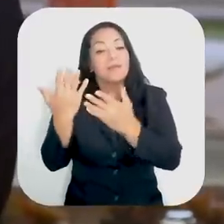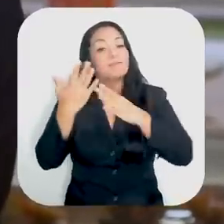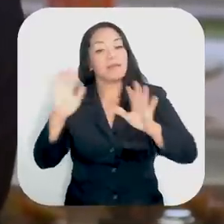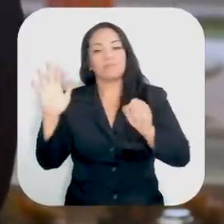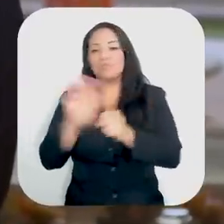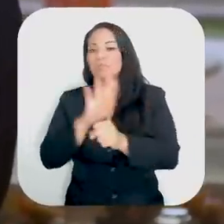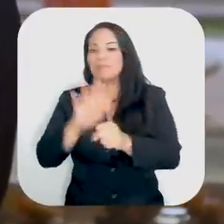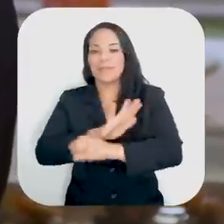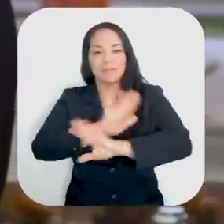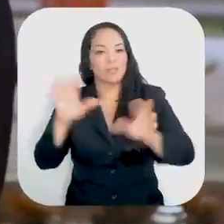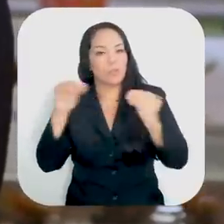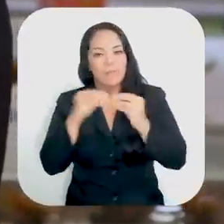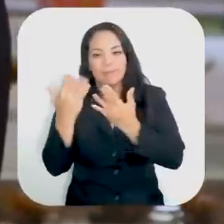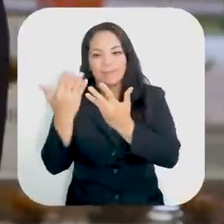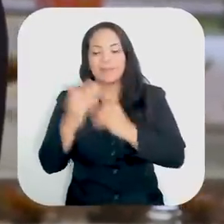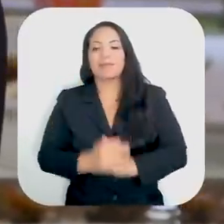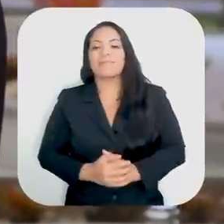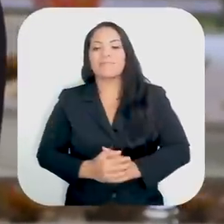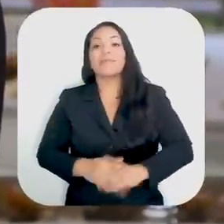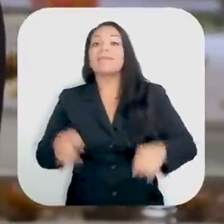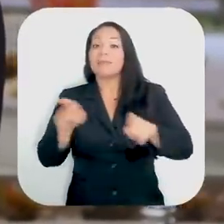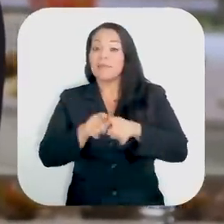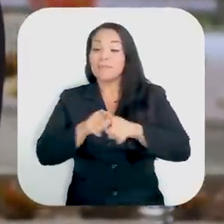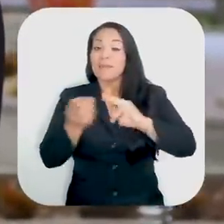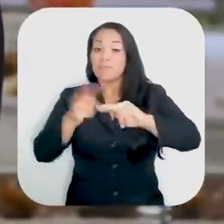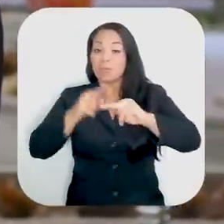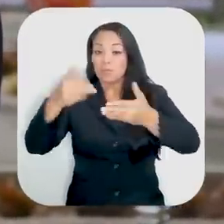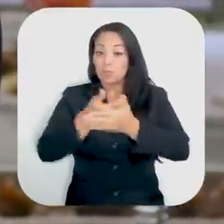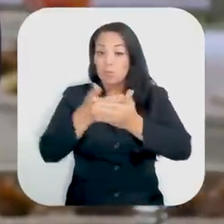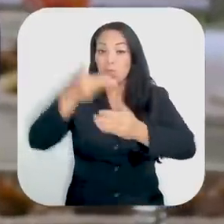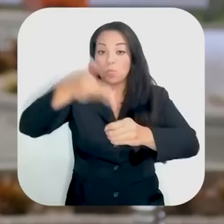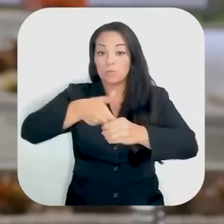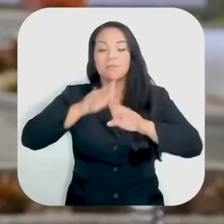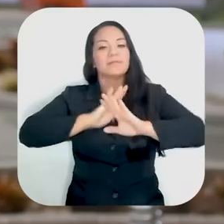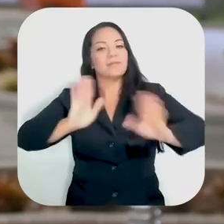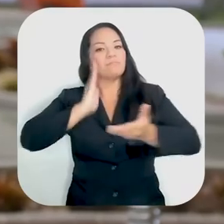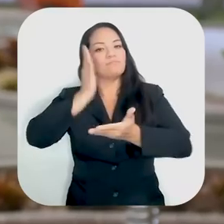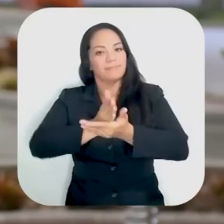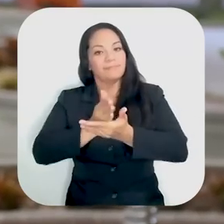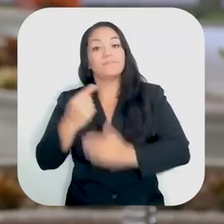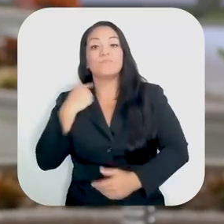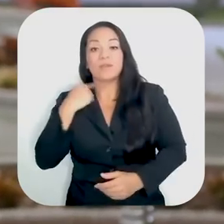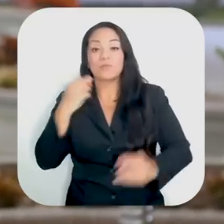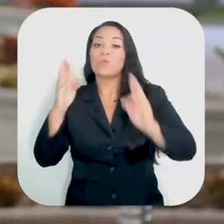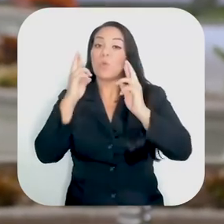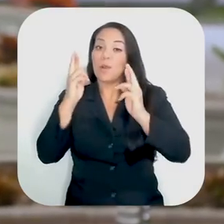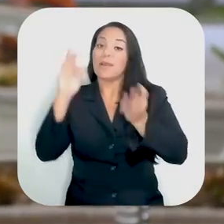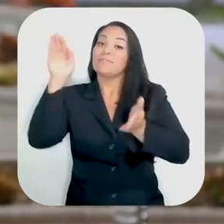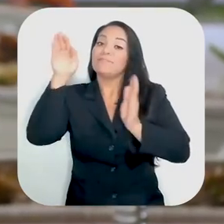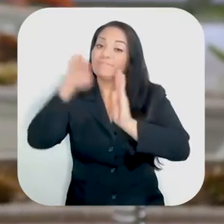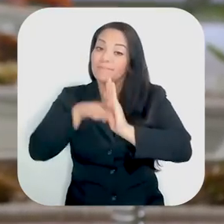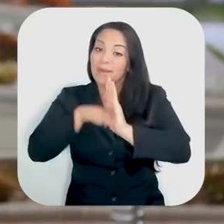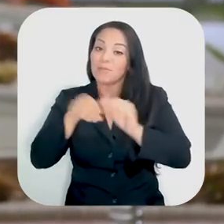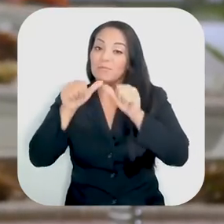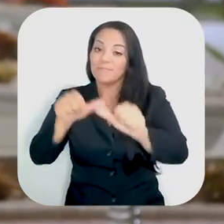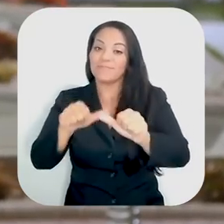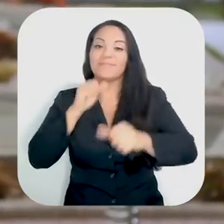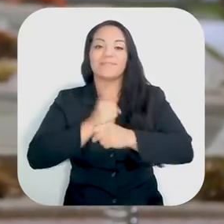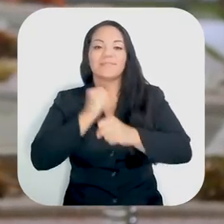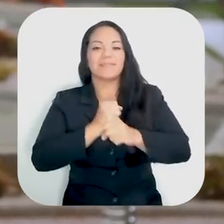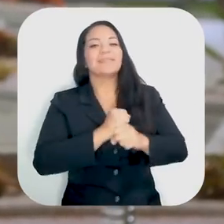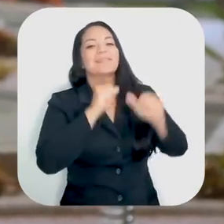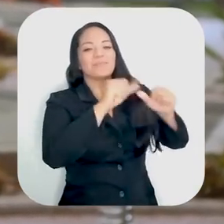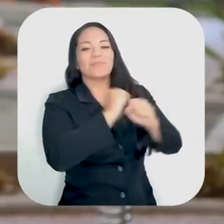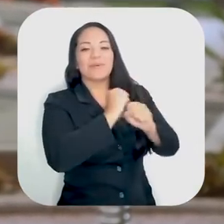suficiente. Y también que logramos detener los nuevos impuestos a los combustibles que están tan caros. Esperemos que ya ahorita se pongan baratos. Seguimos